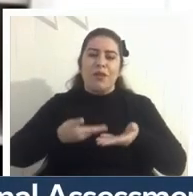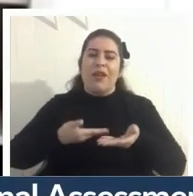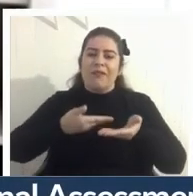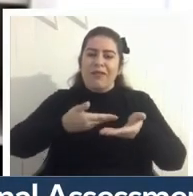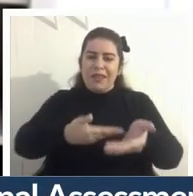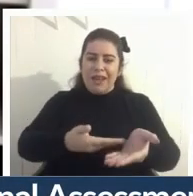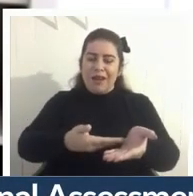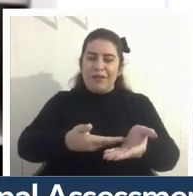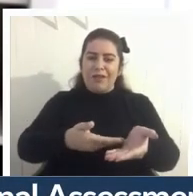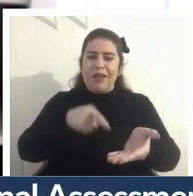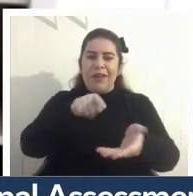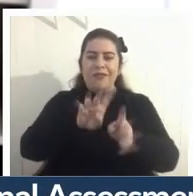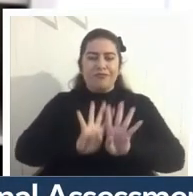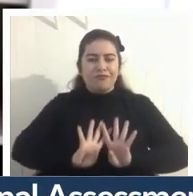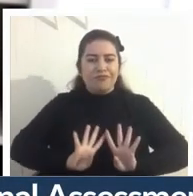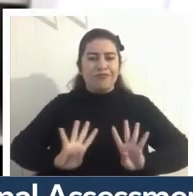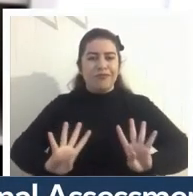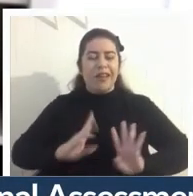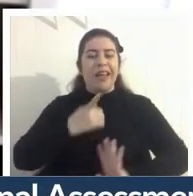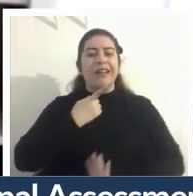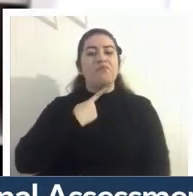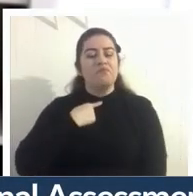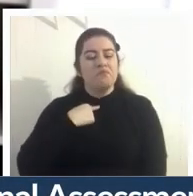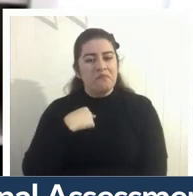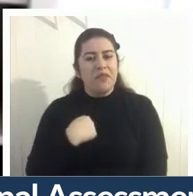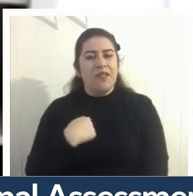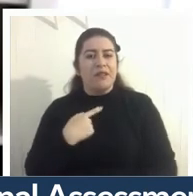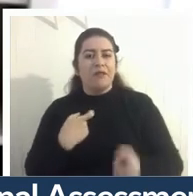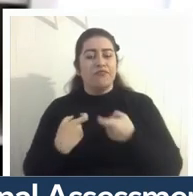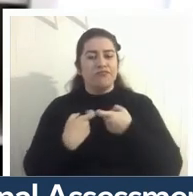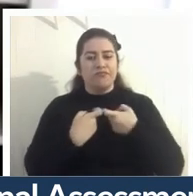panel tan interesante de discusión